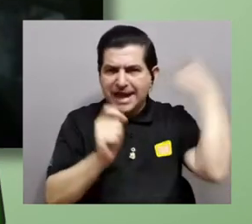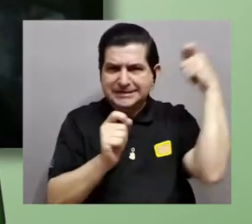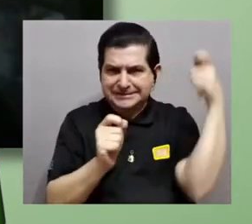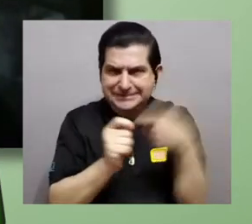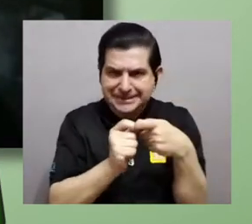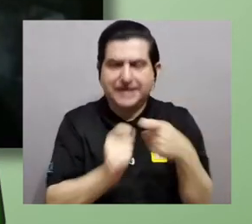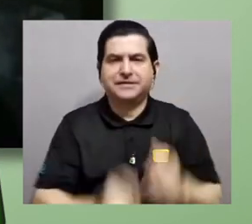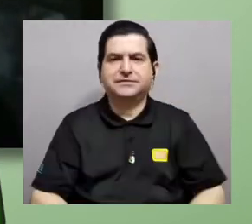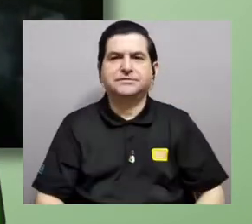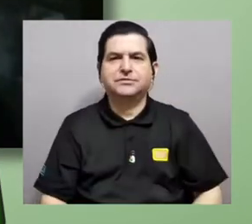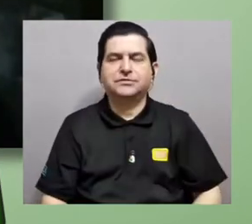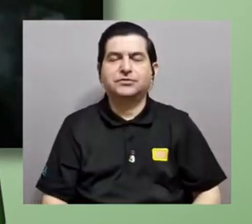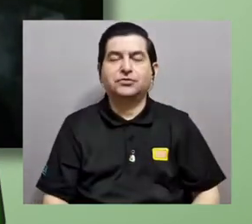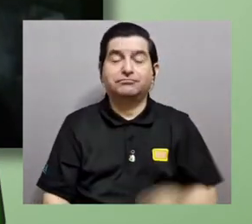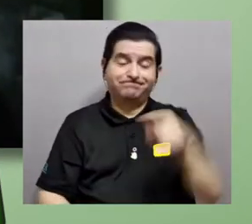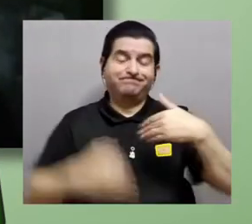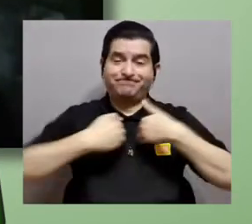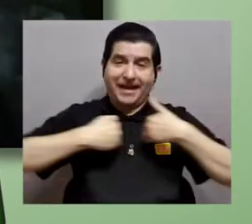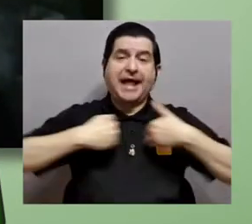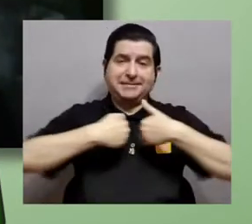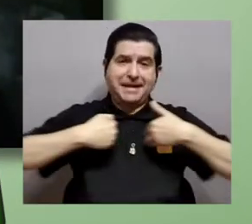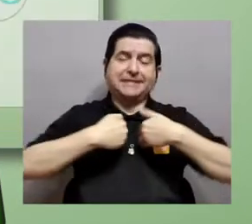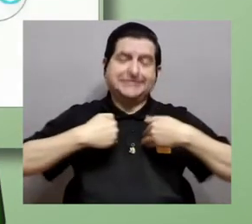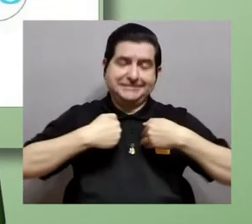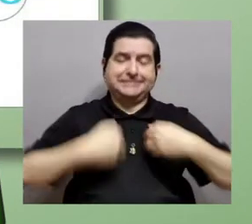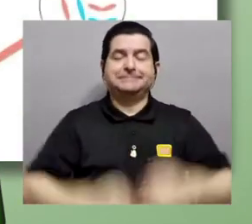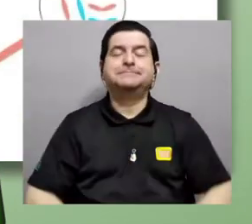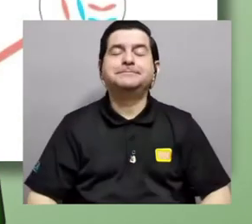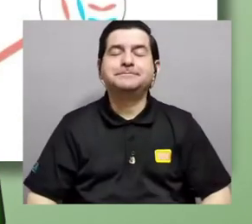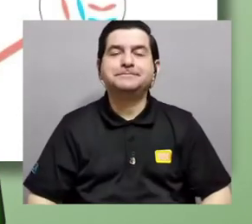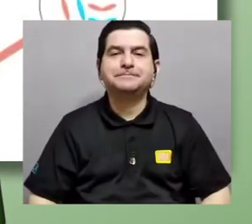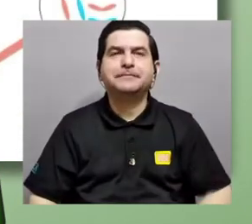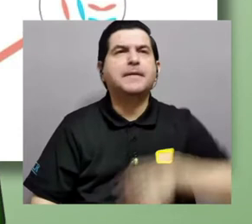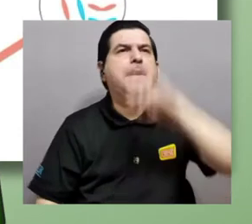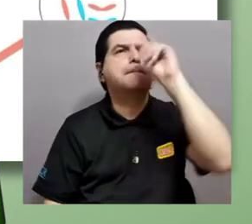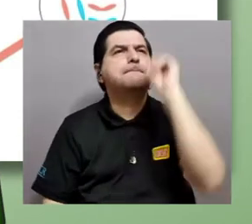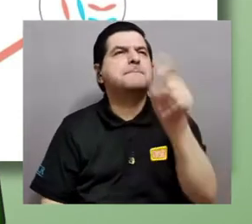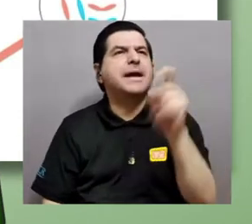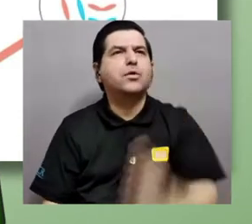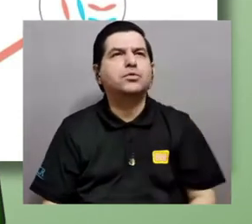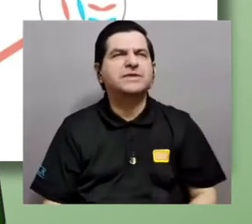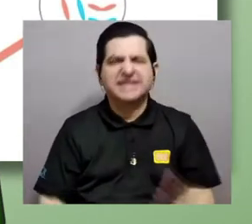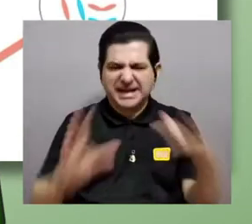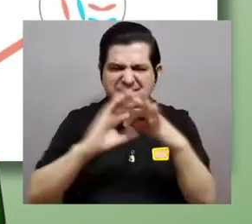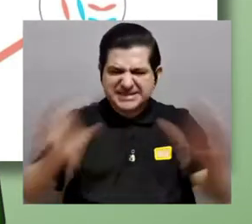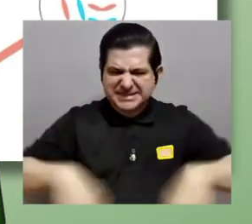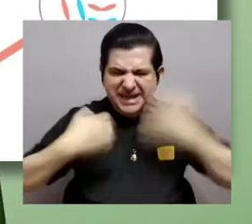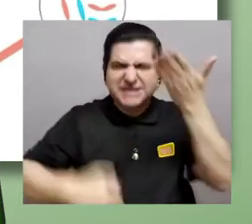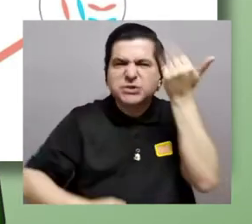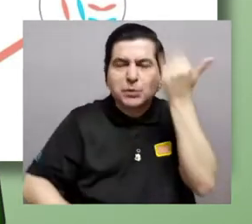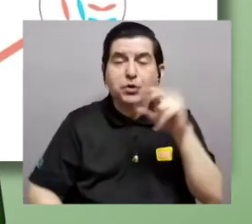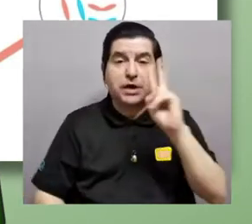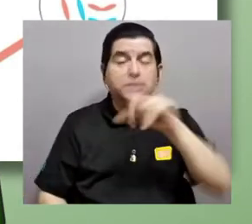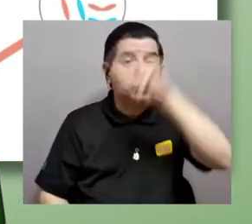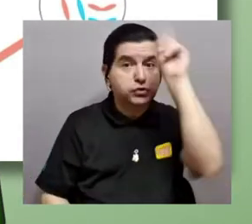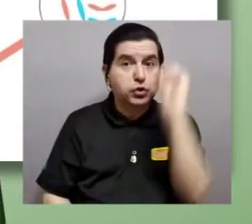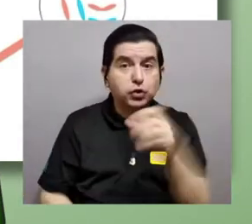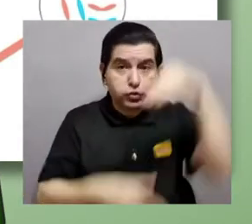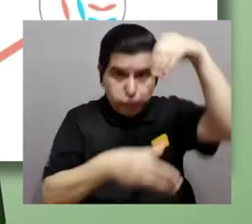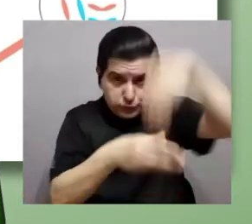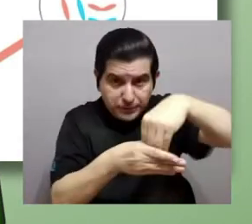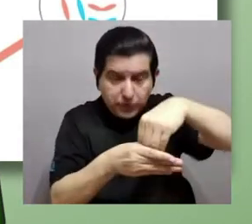en el reino animal. Entonces, la pregunta de por qué hay sexos en realidad abarca dos preguntas que son